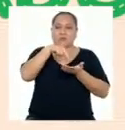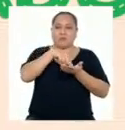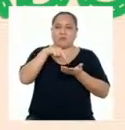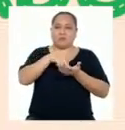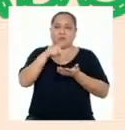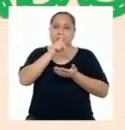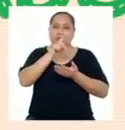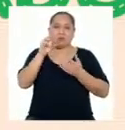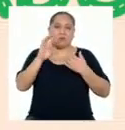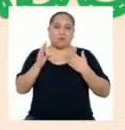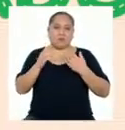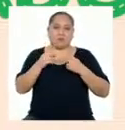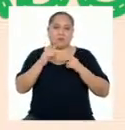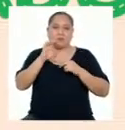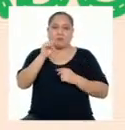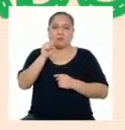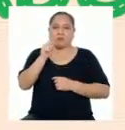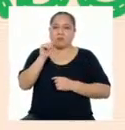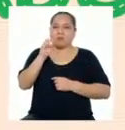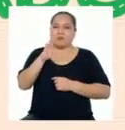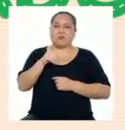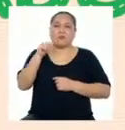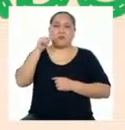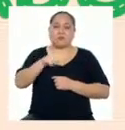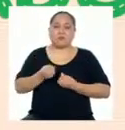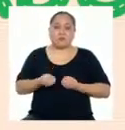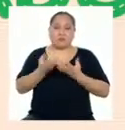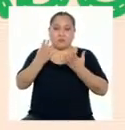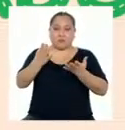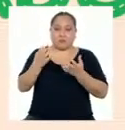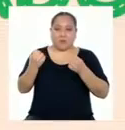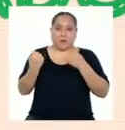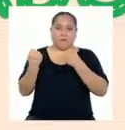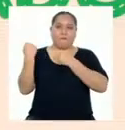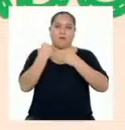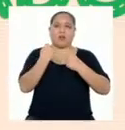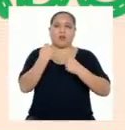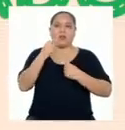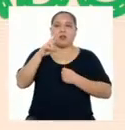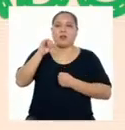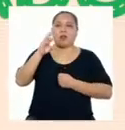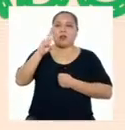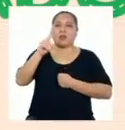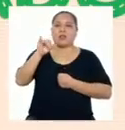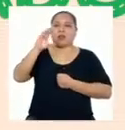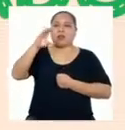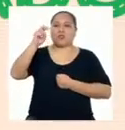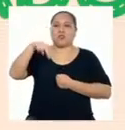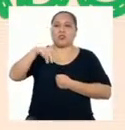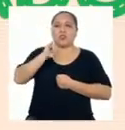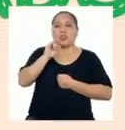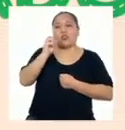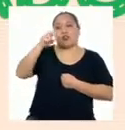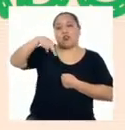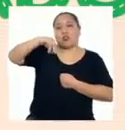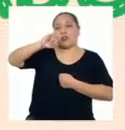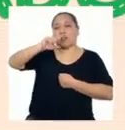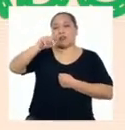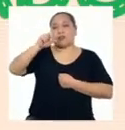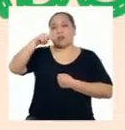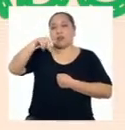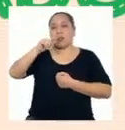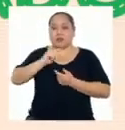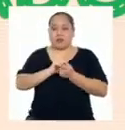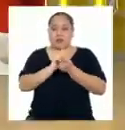inestable Que tienen la propiedad de emitir energía en forma de radiación ionizante A medida que buscan una